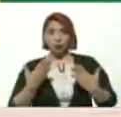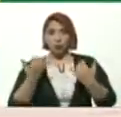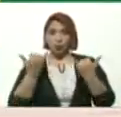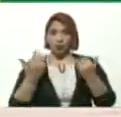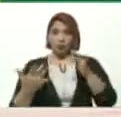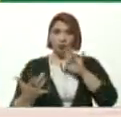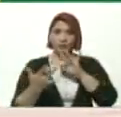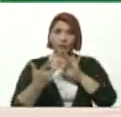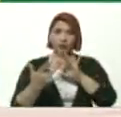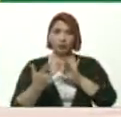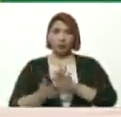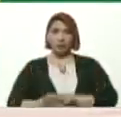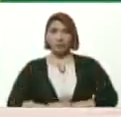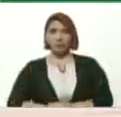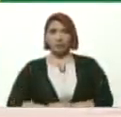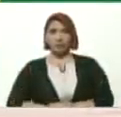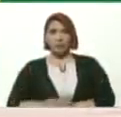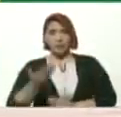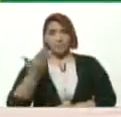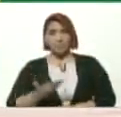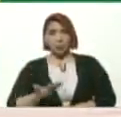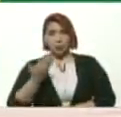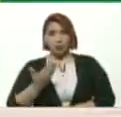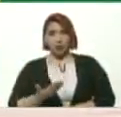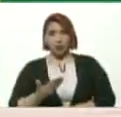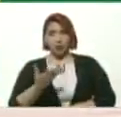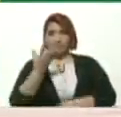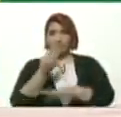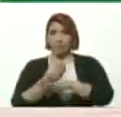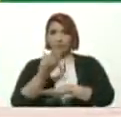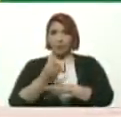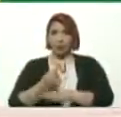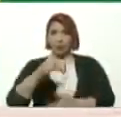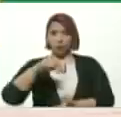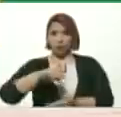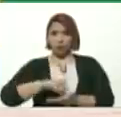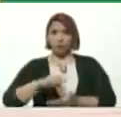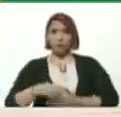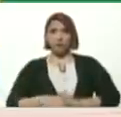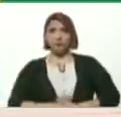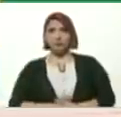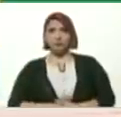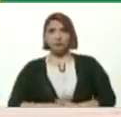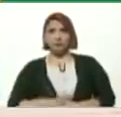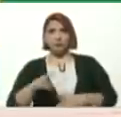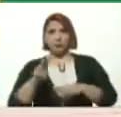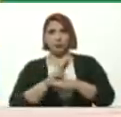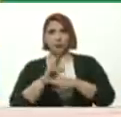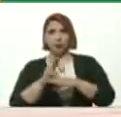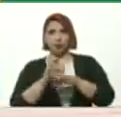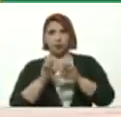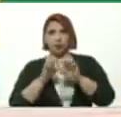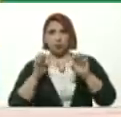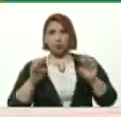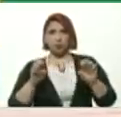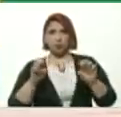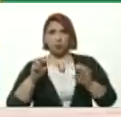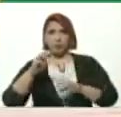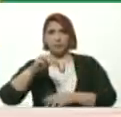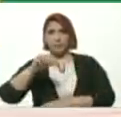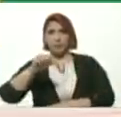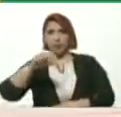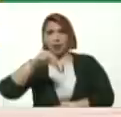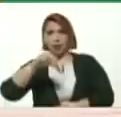pase Porque fíjate Es importante Allá en Maturín En el sector Los Godos En la unidad Educativa Manola Luna